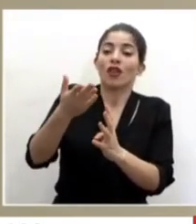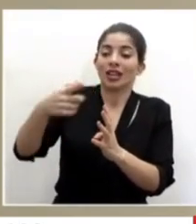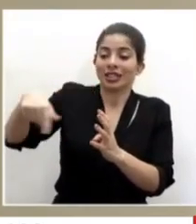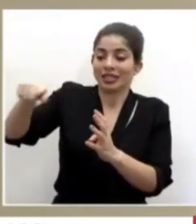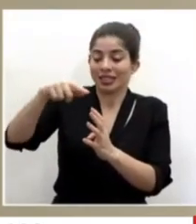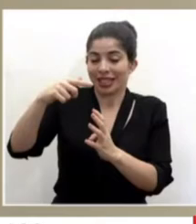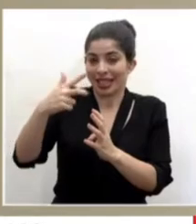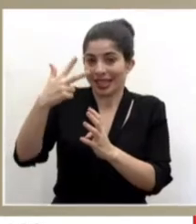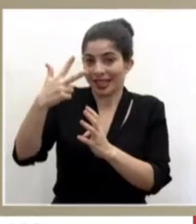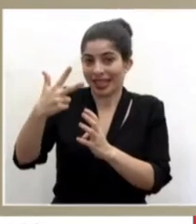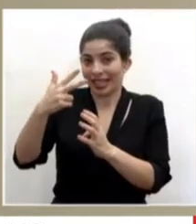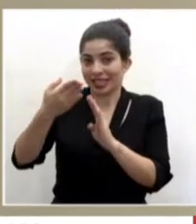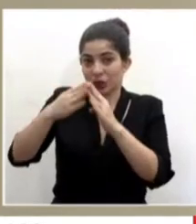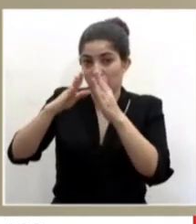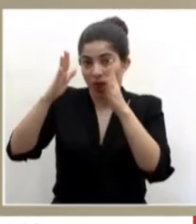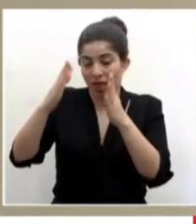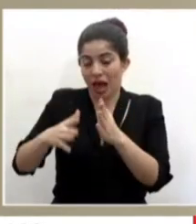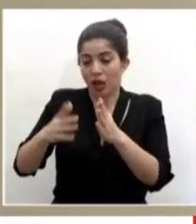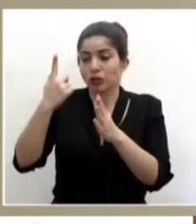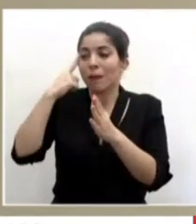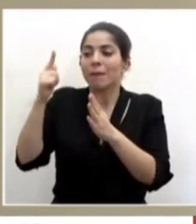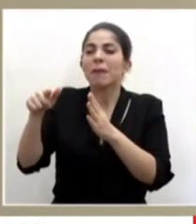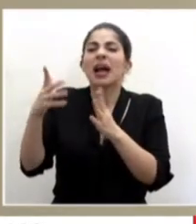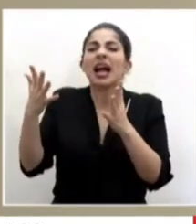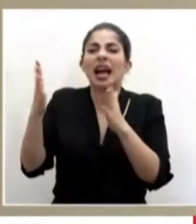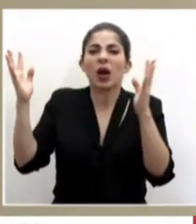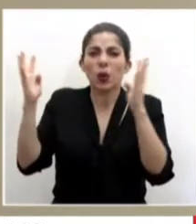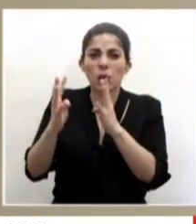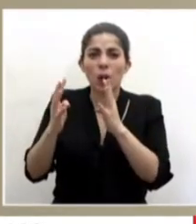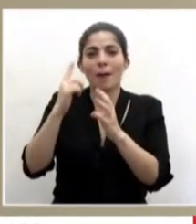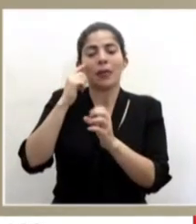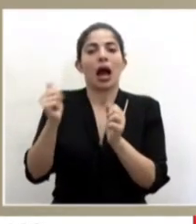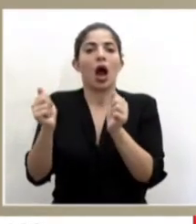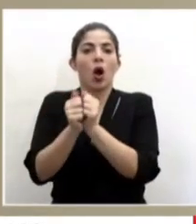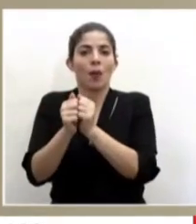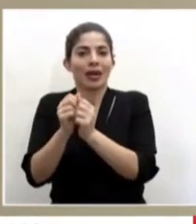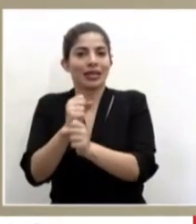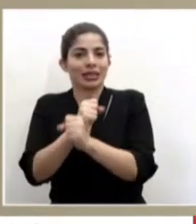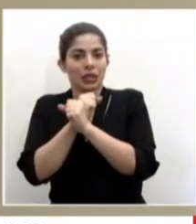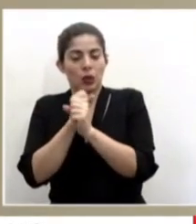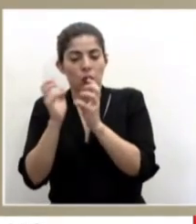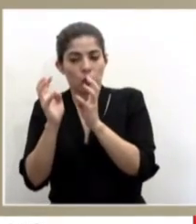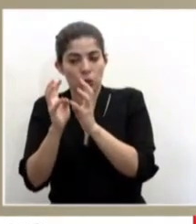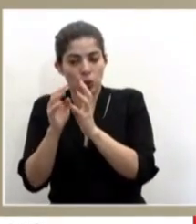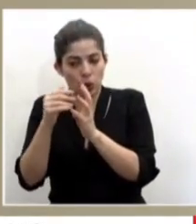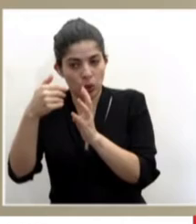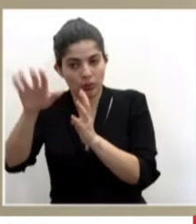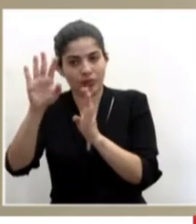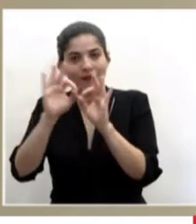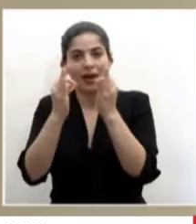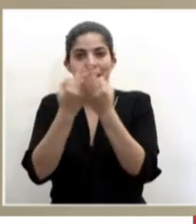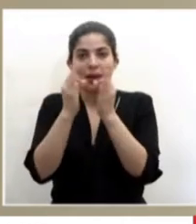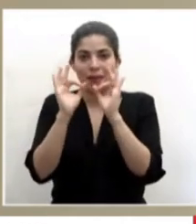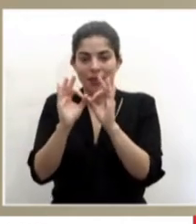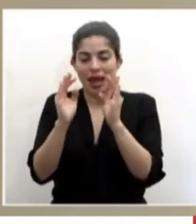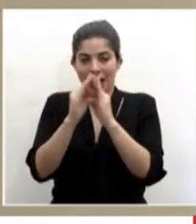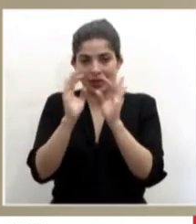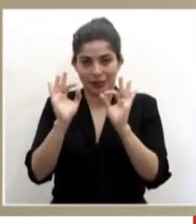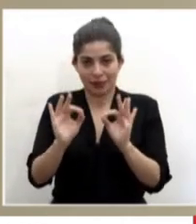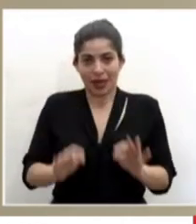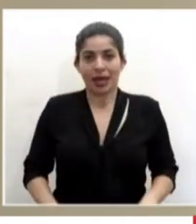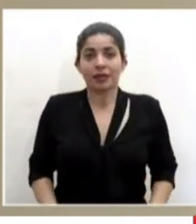ciudadanos panameños para acompañarles de manera segura a regresar a sus familias, a sus hogares.